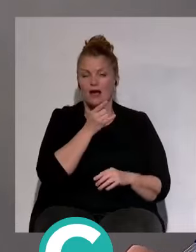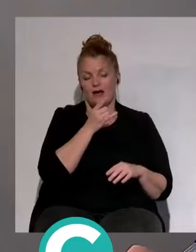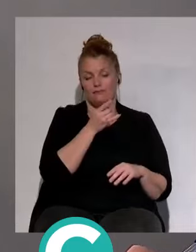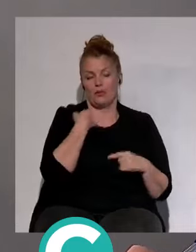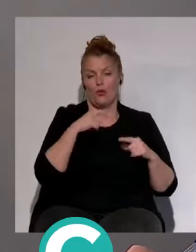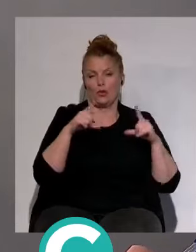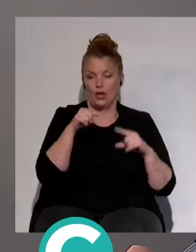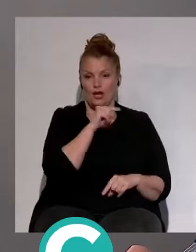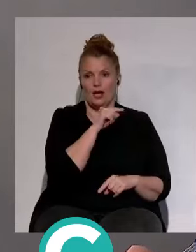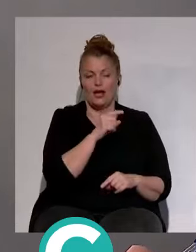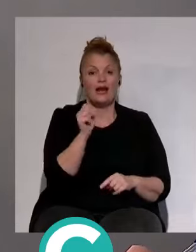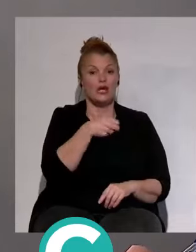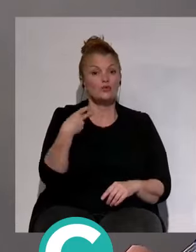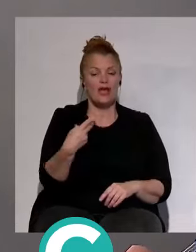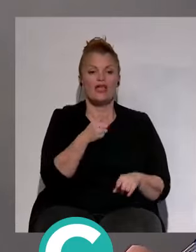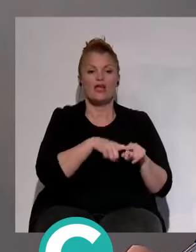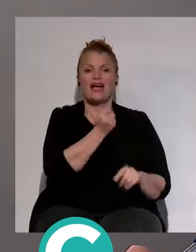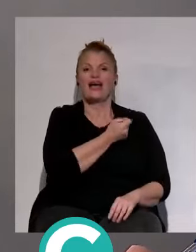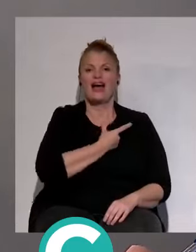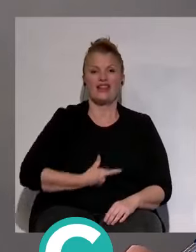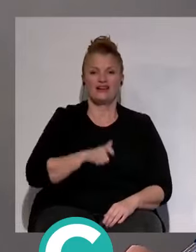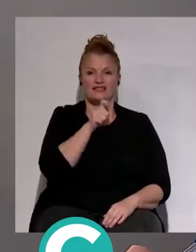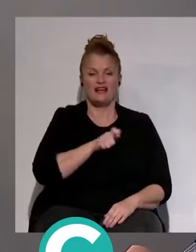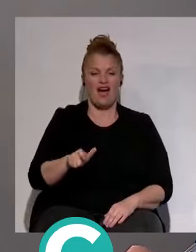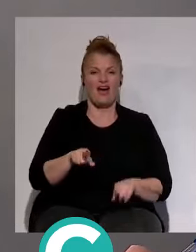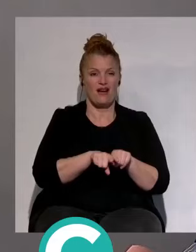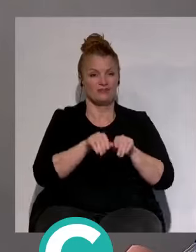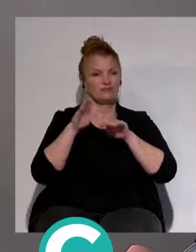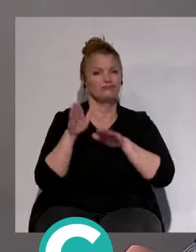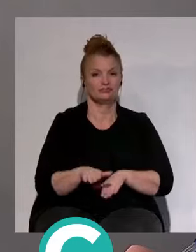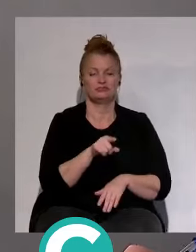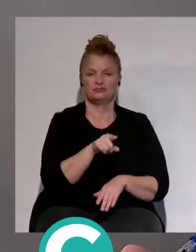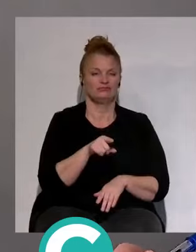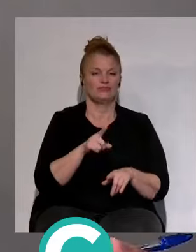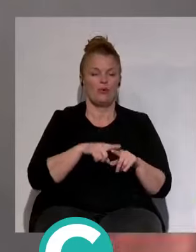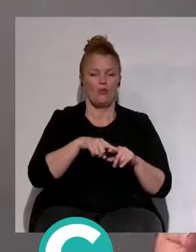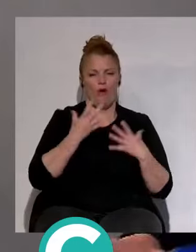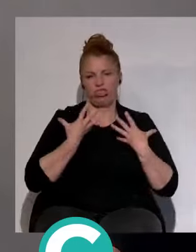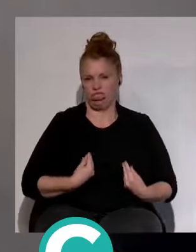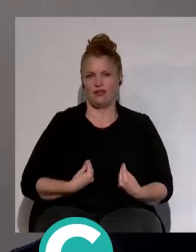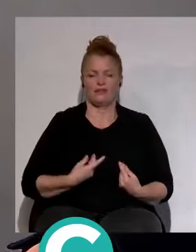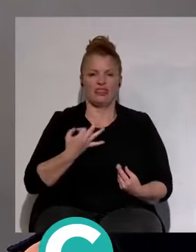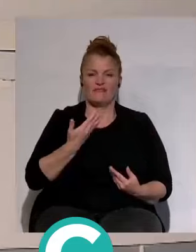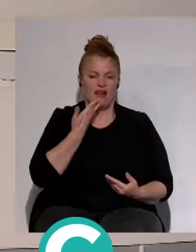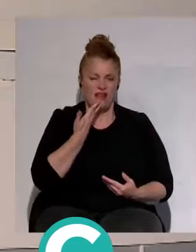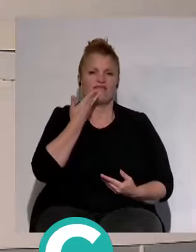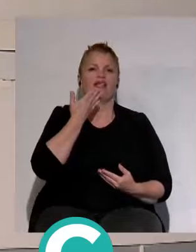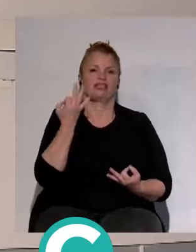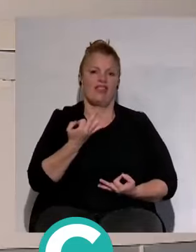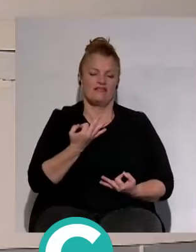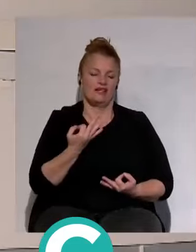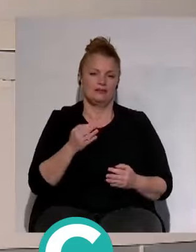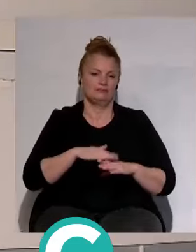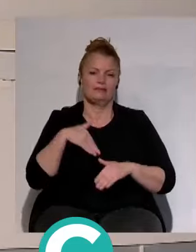que al final hay muchos cadistas con la cara bajada. Hay que levantarla y mirar para adelante. Vamos a conocer la opinión y las valoraciones